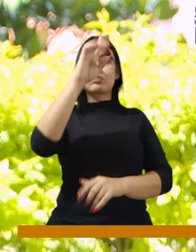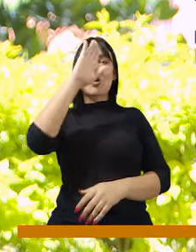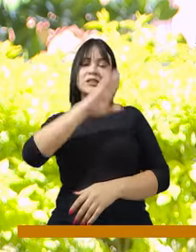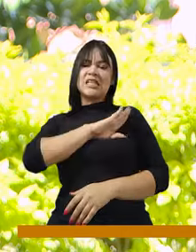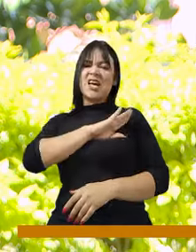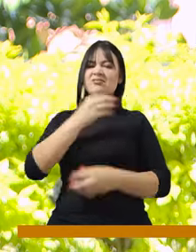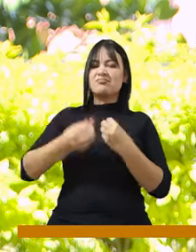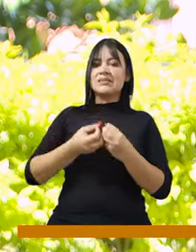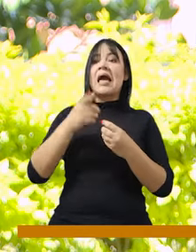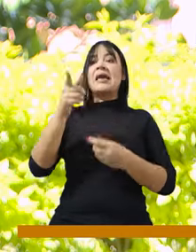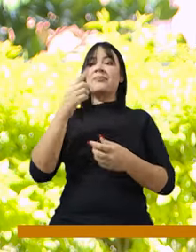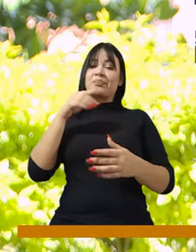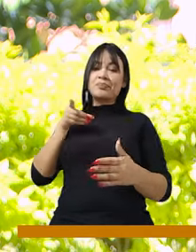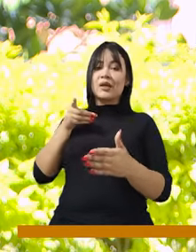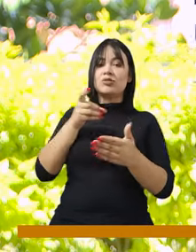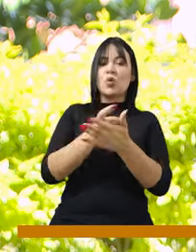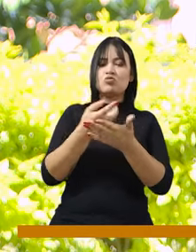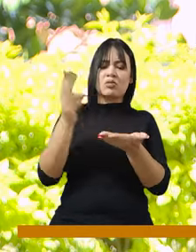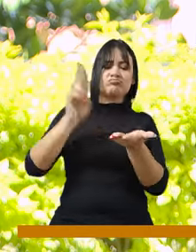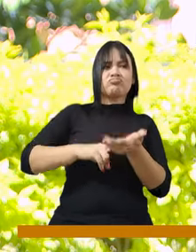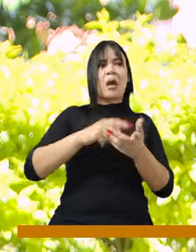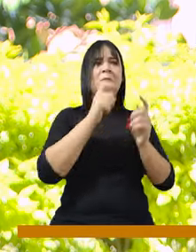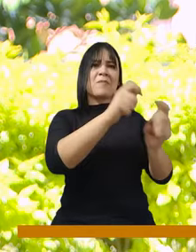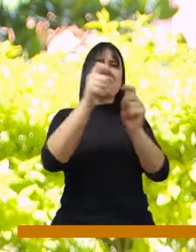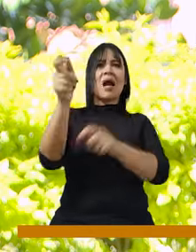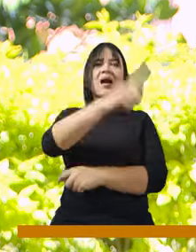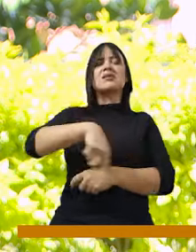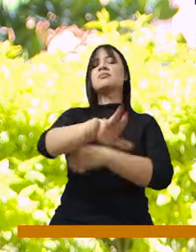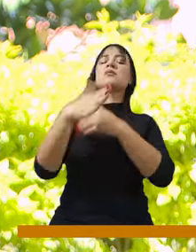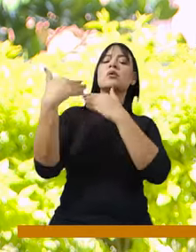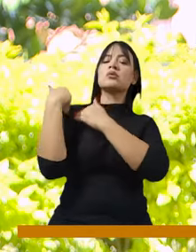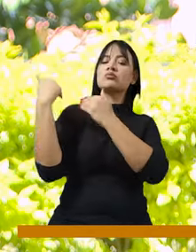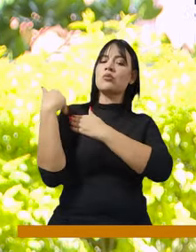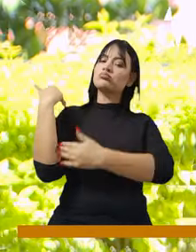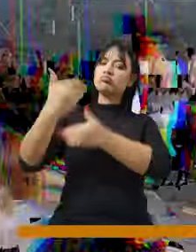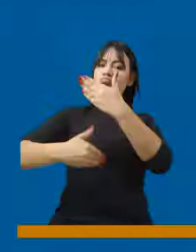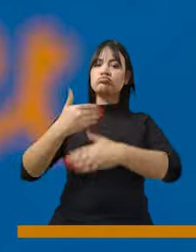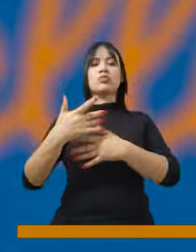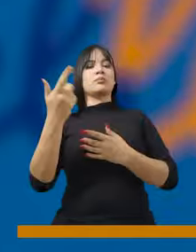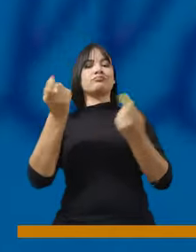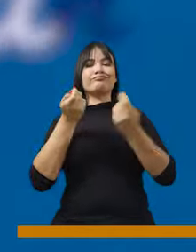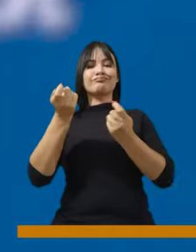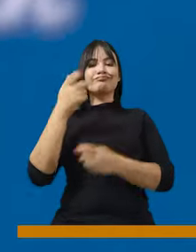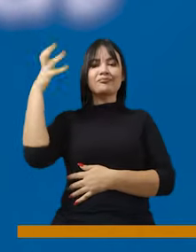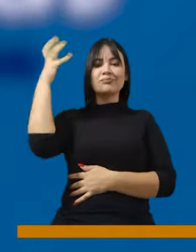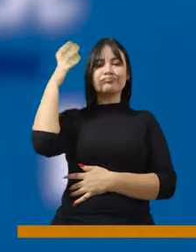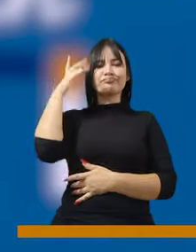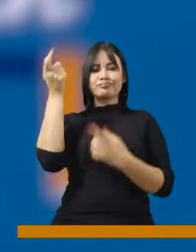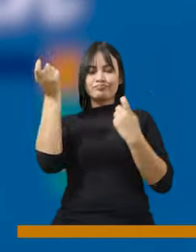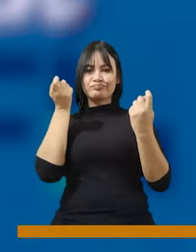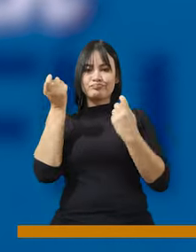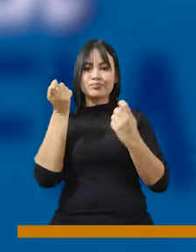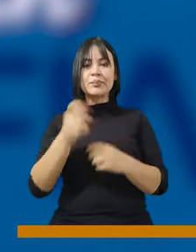inspecciones de policía las respectivas denuncias para que ellos inicien esos procesos abreviados y se pueda controlar